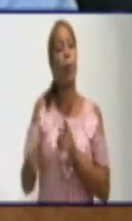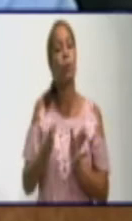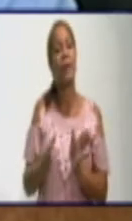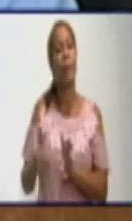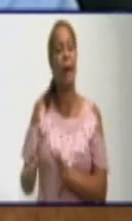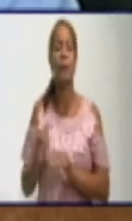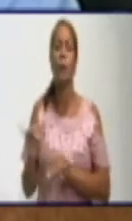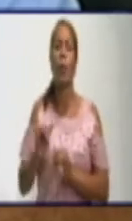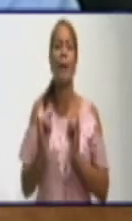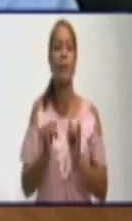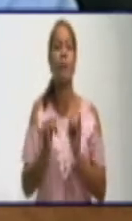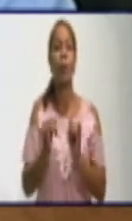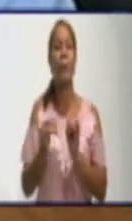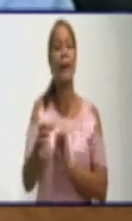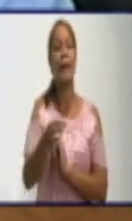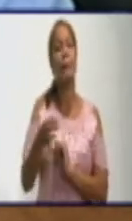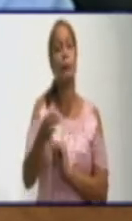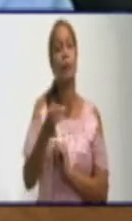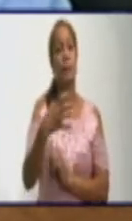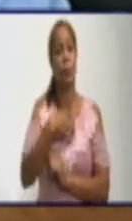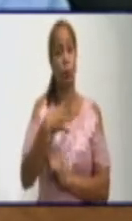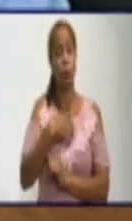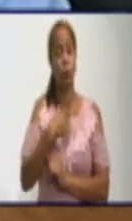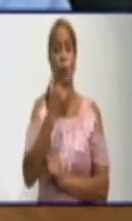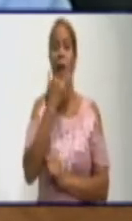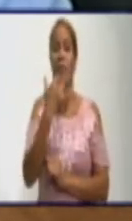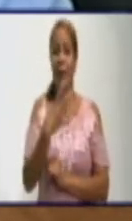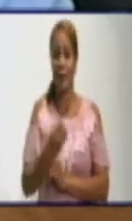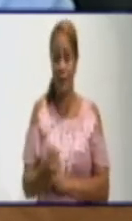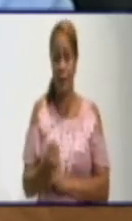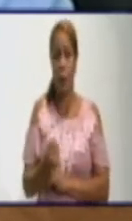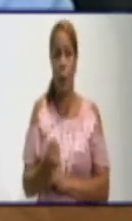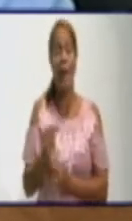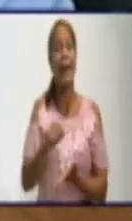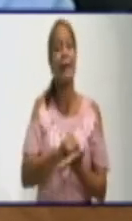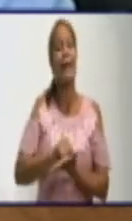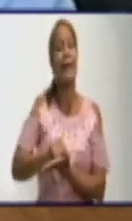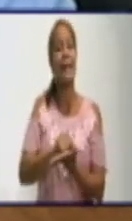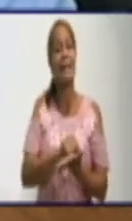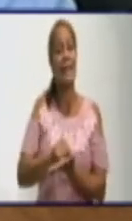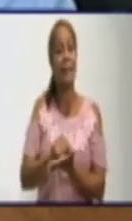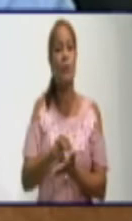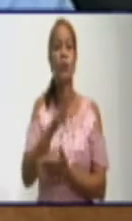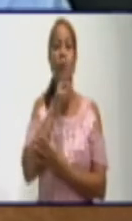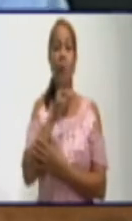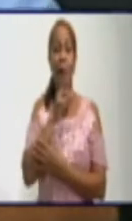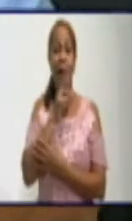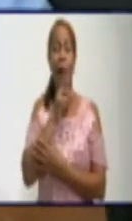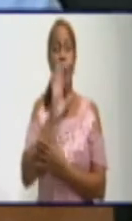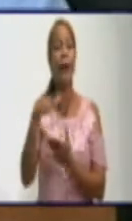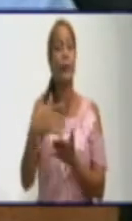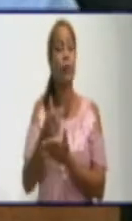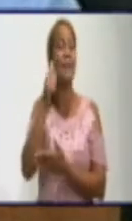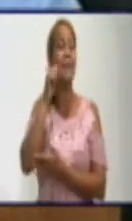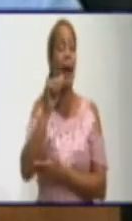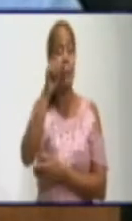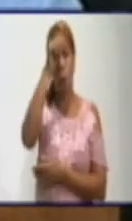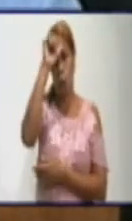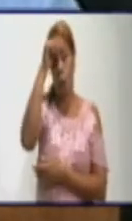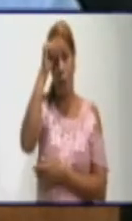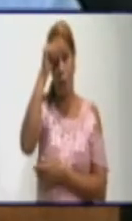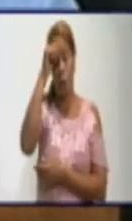comunicar que el municipio tuvo una afectación en el abasto de agua y por ende se elevaron los ciclos el fin de semana, provocado